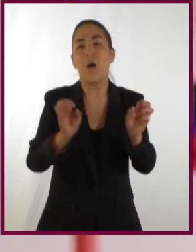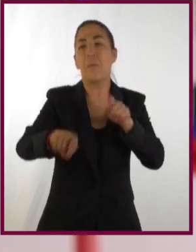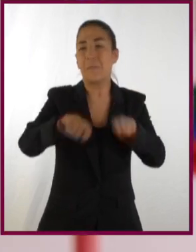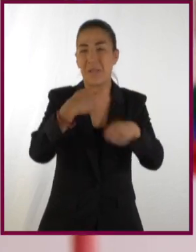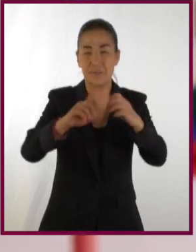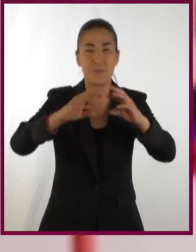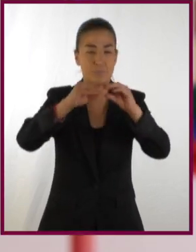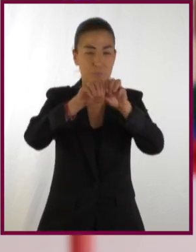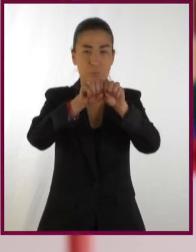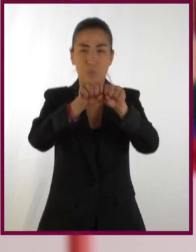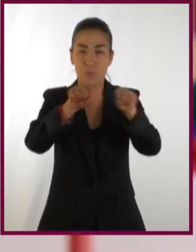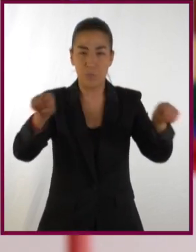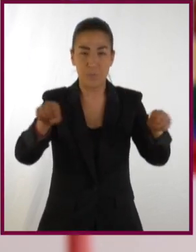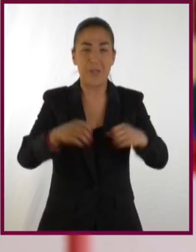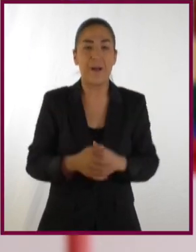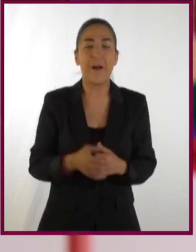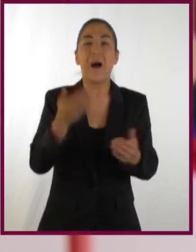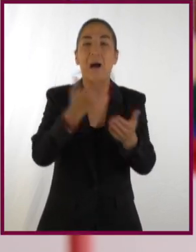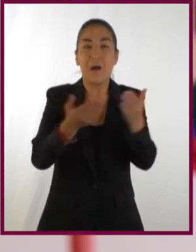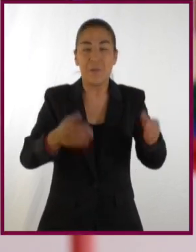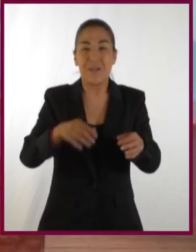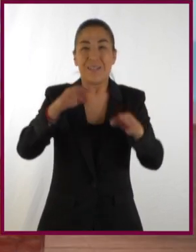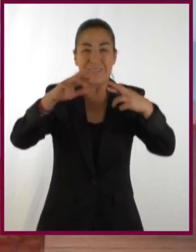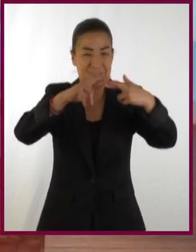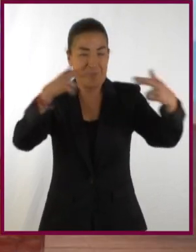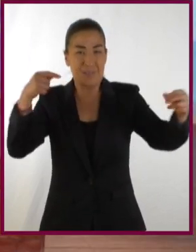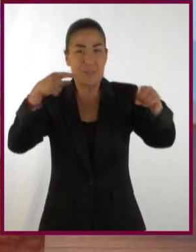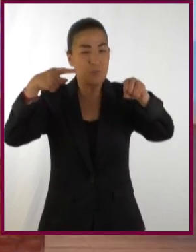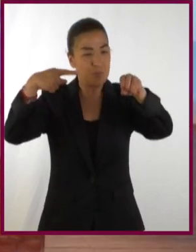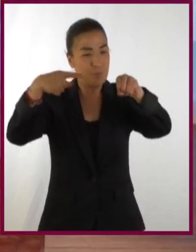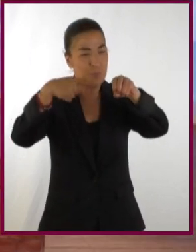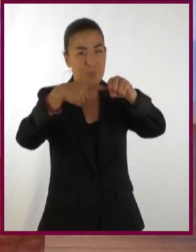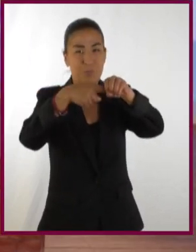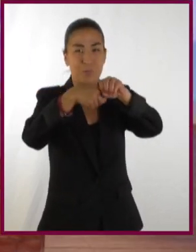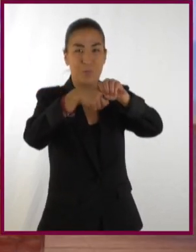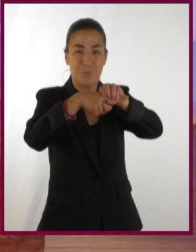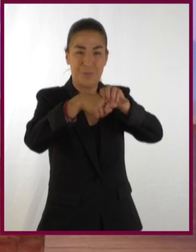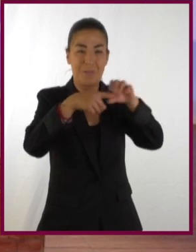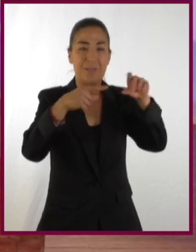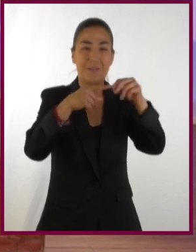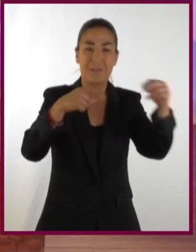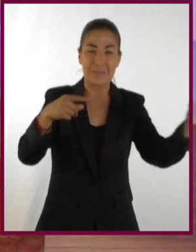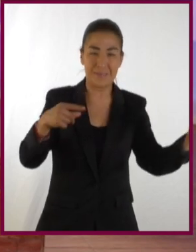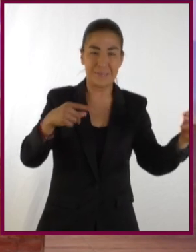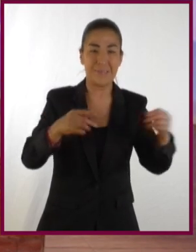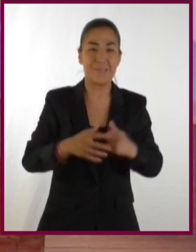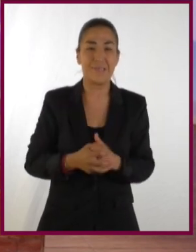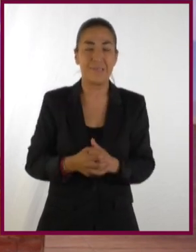ser de cartón, de metal o de plástico. Ok. Ahora metemos por acá la cuerda y...